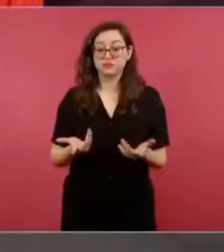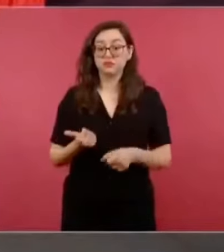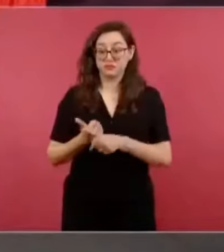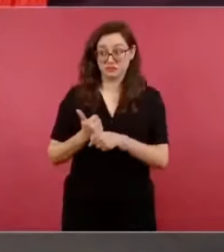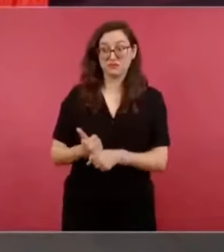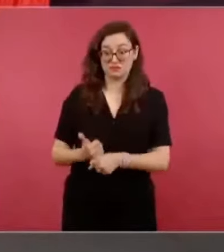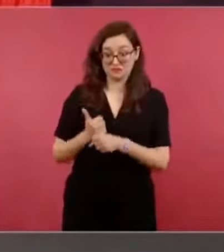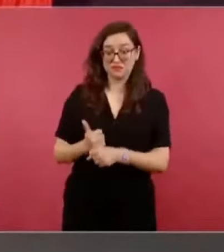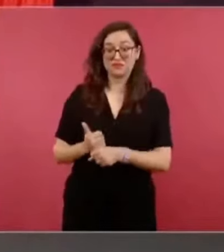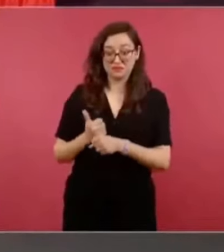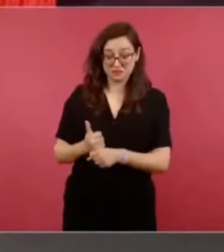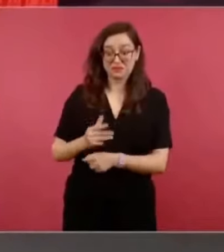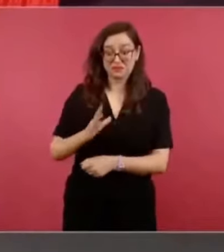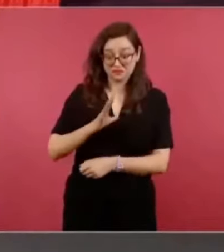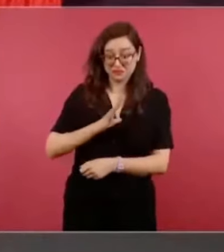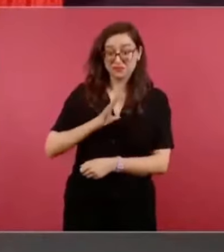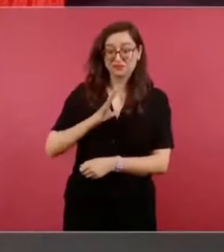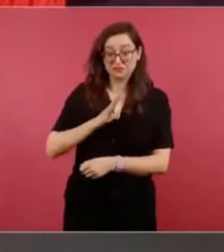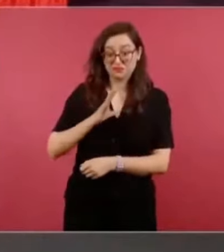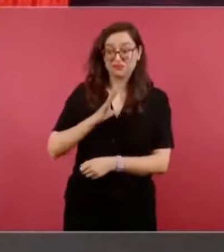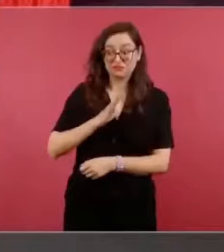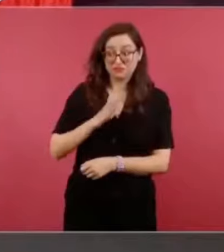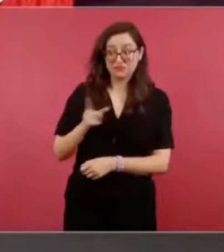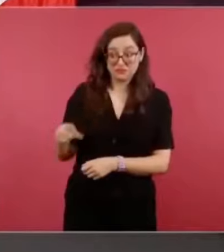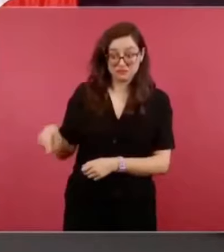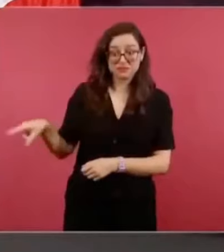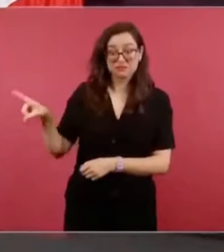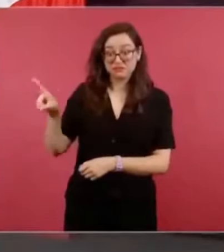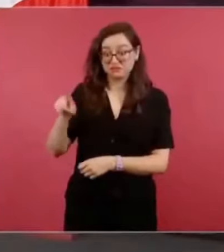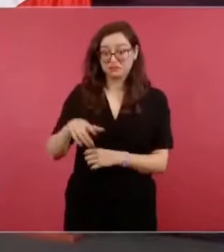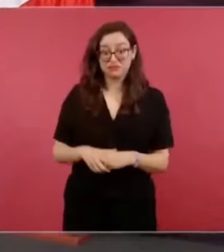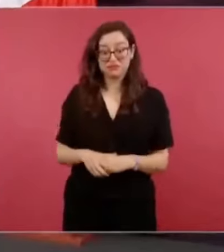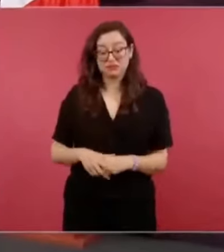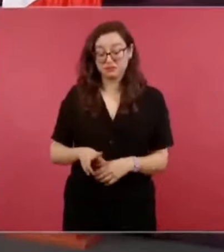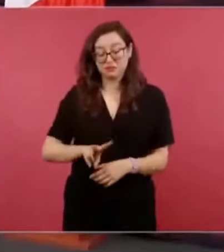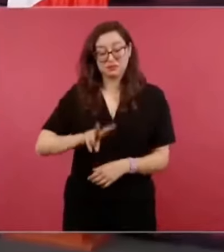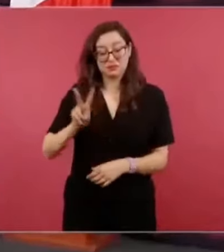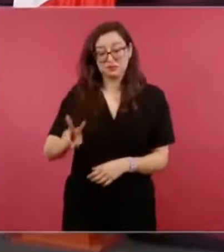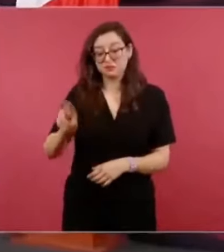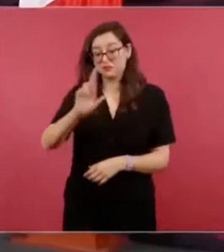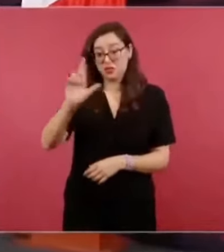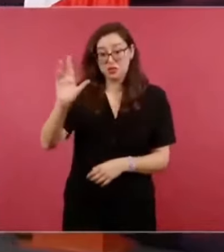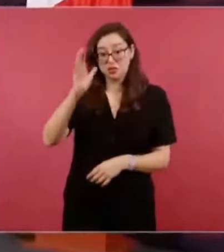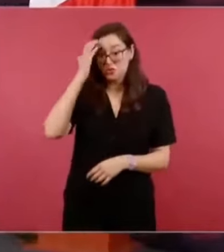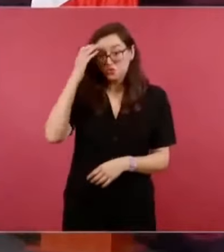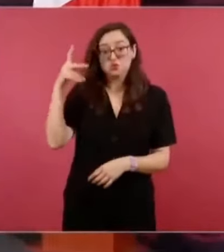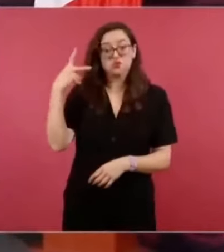padecen mi reconocimiento a todos ellos y a sus familiares.